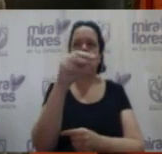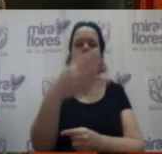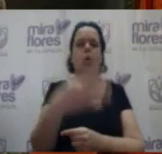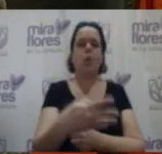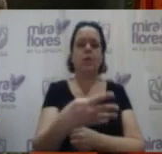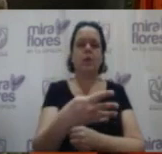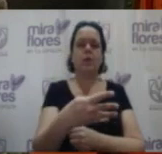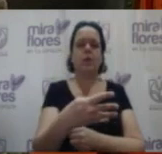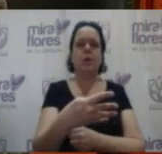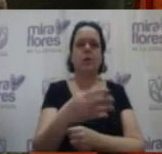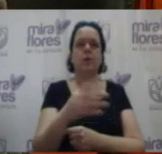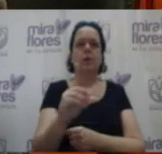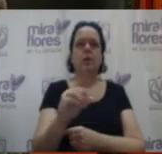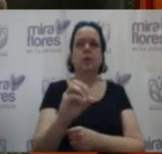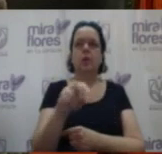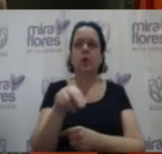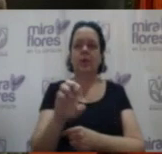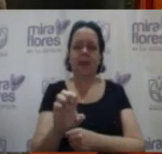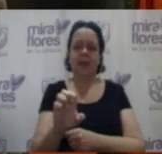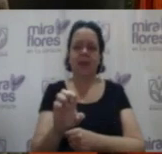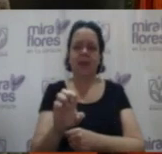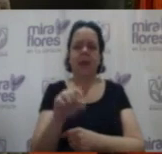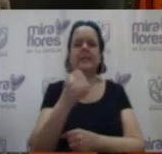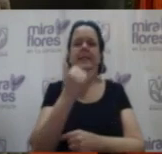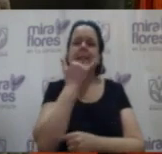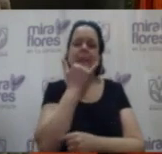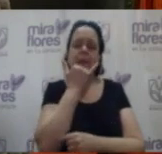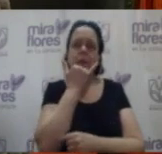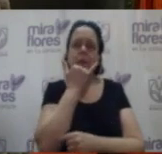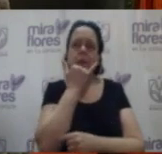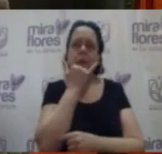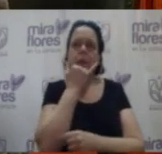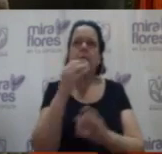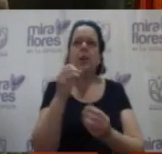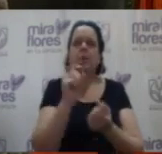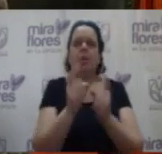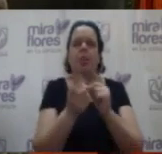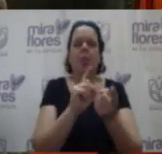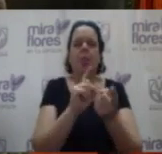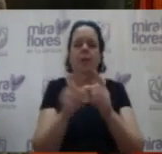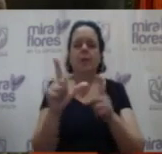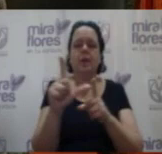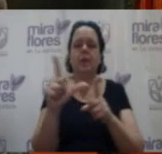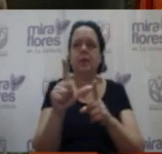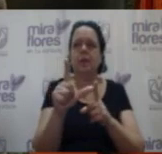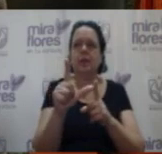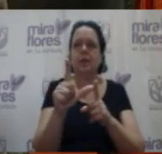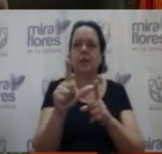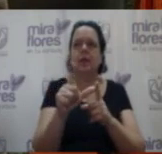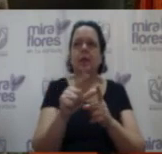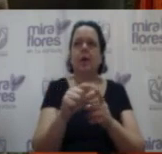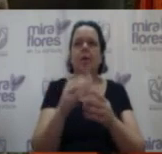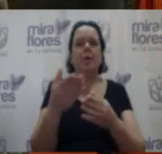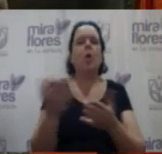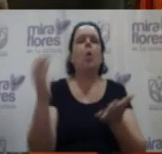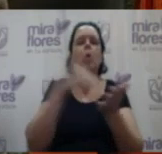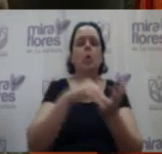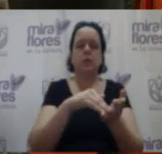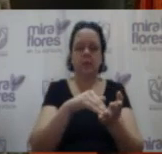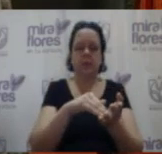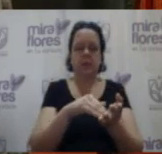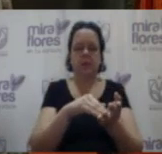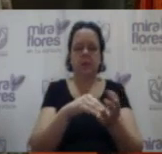error tipográfico que no tiene mayor importancia pero que se repite luego en el apéndice A cuando